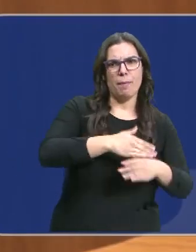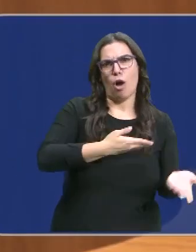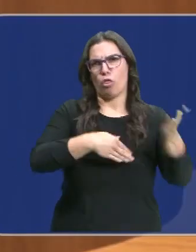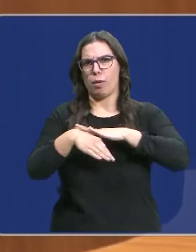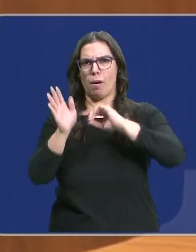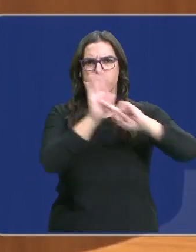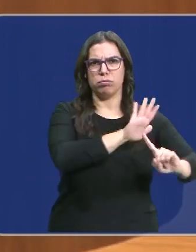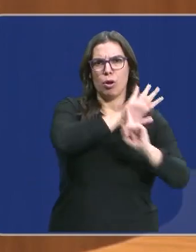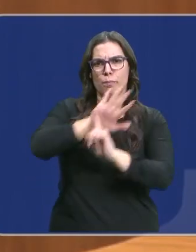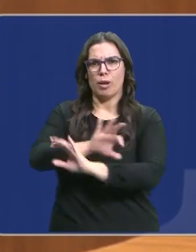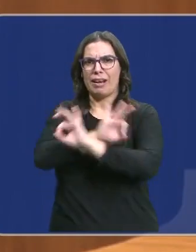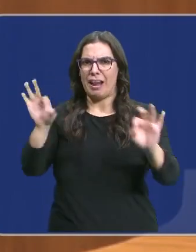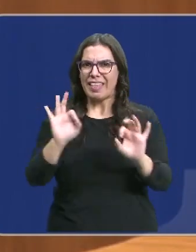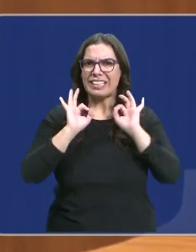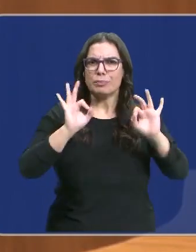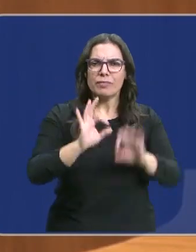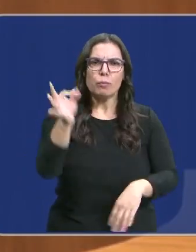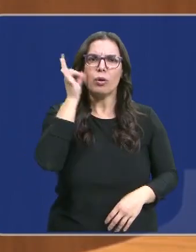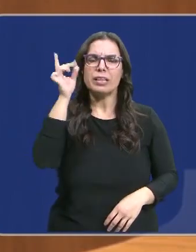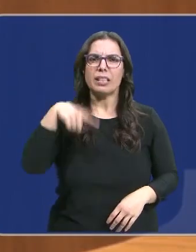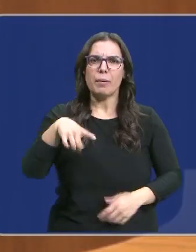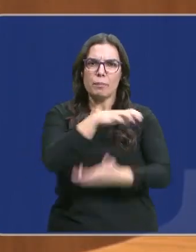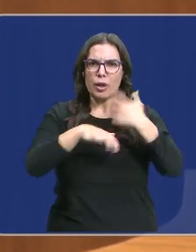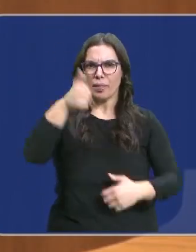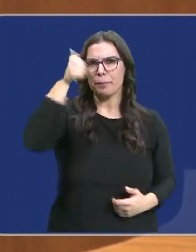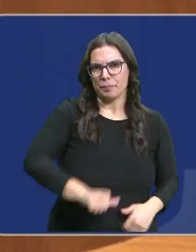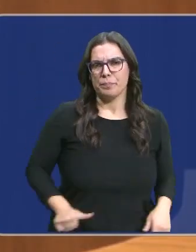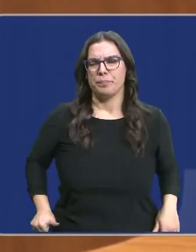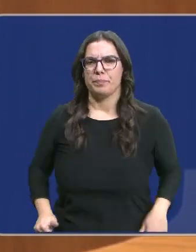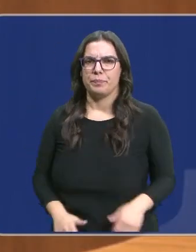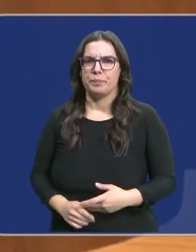atención específica a las mujeres víctimas de violencia de género.